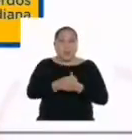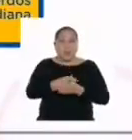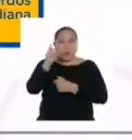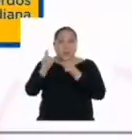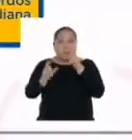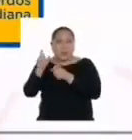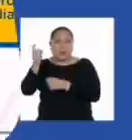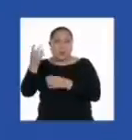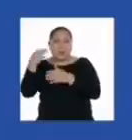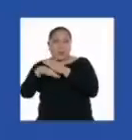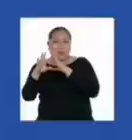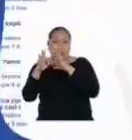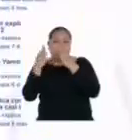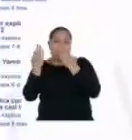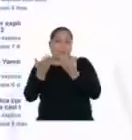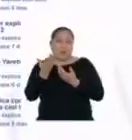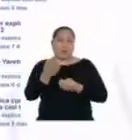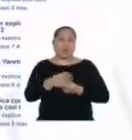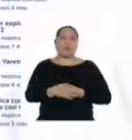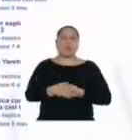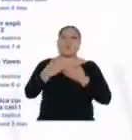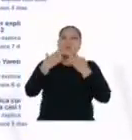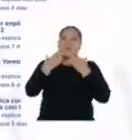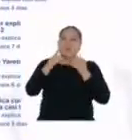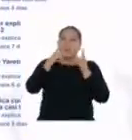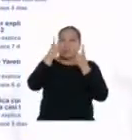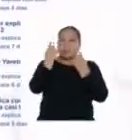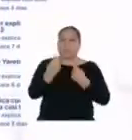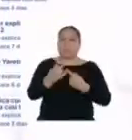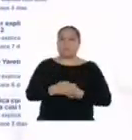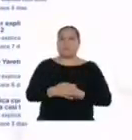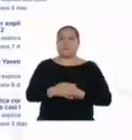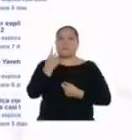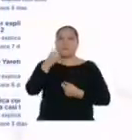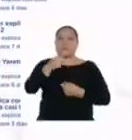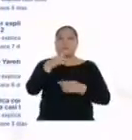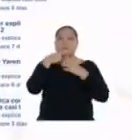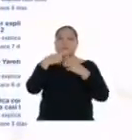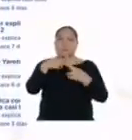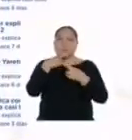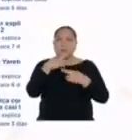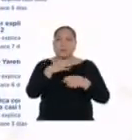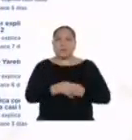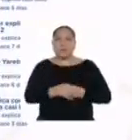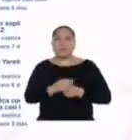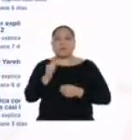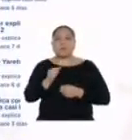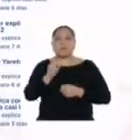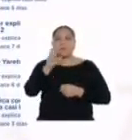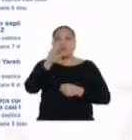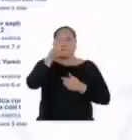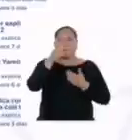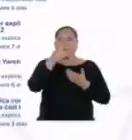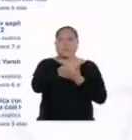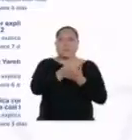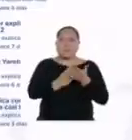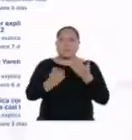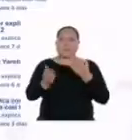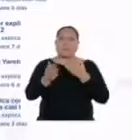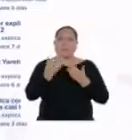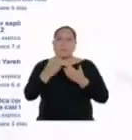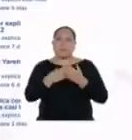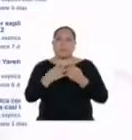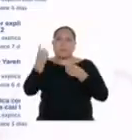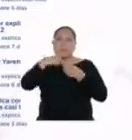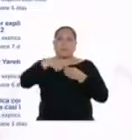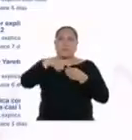las integrantes de la familia? Gracias por la pregunta. Para responderla, presentamos tres sencillos pasos para involucrar a